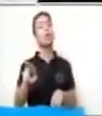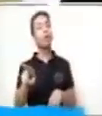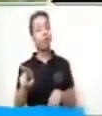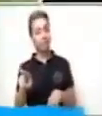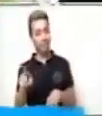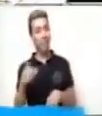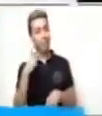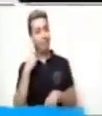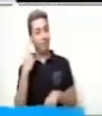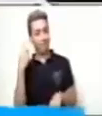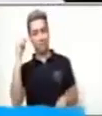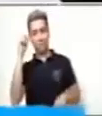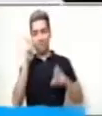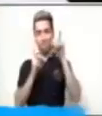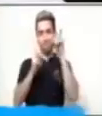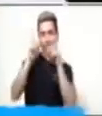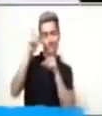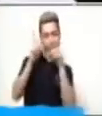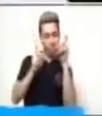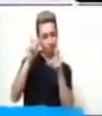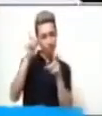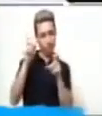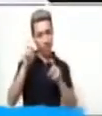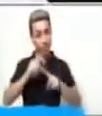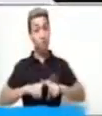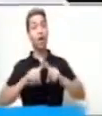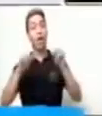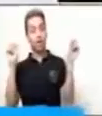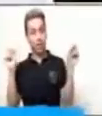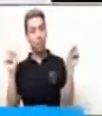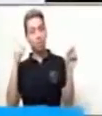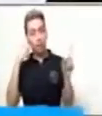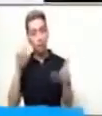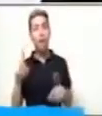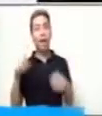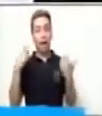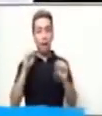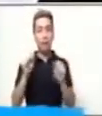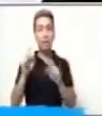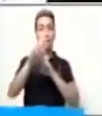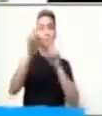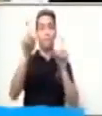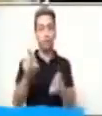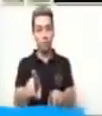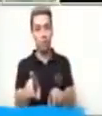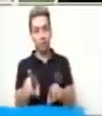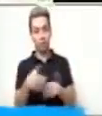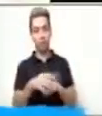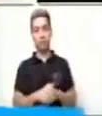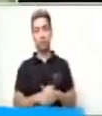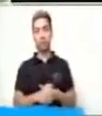Nuestra expresión cambia al momento de realizar cualquier pregunta.